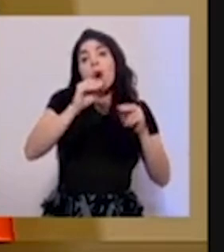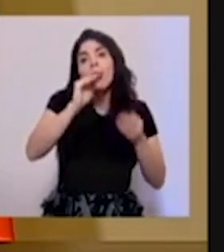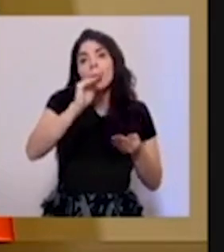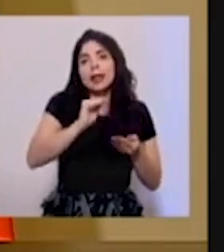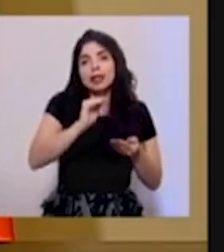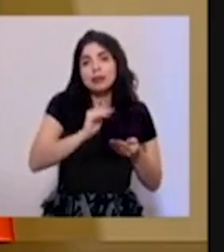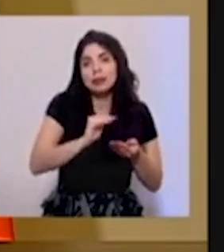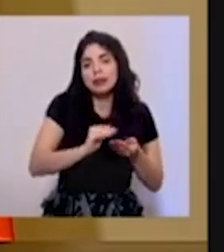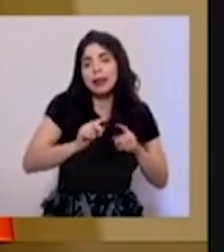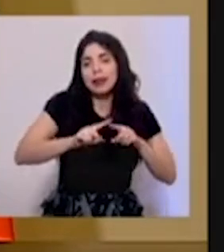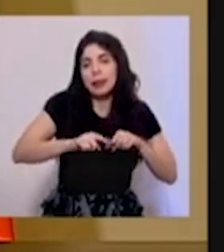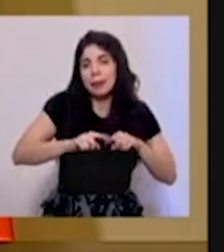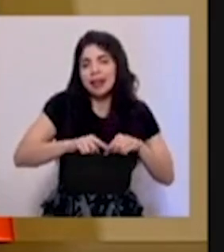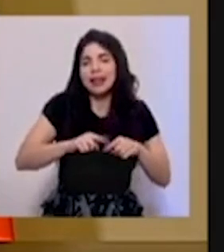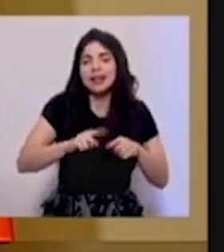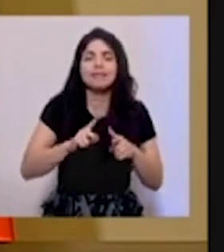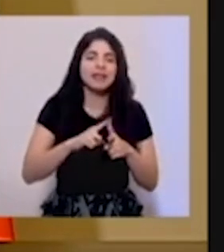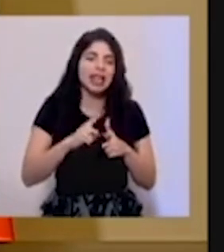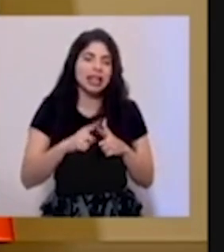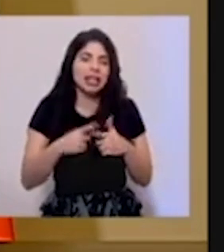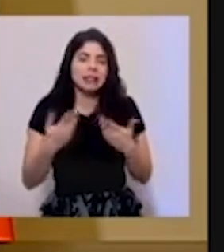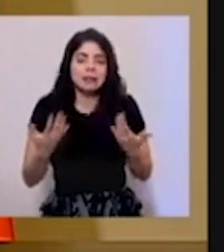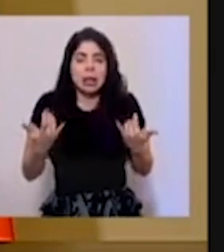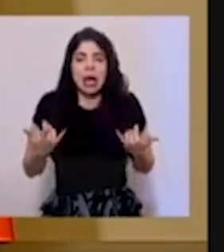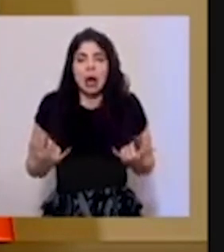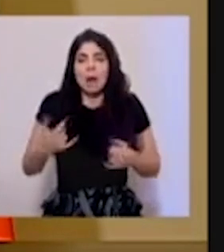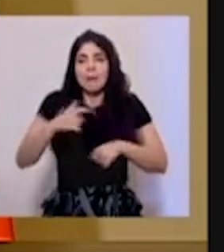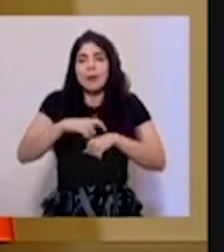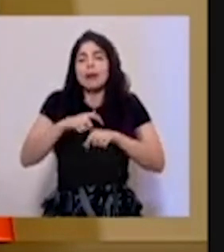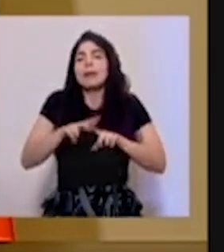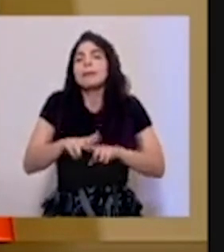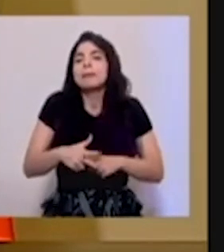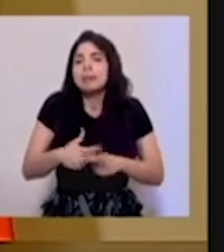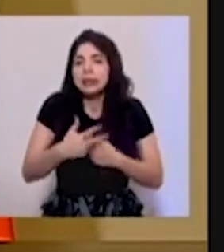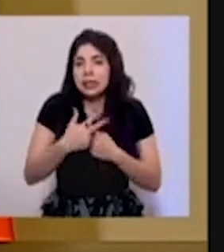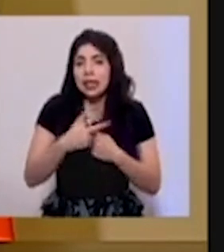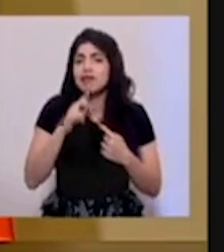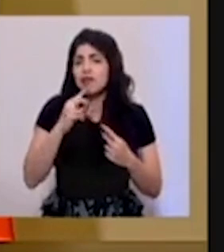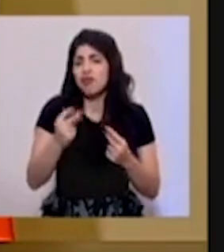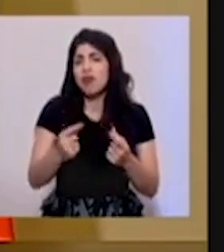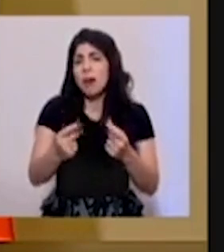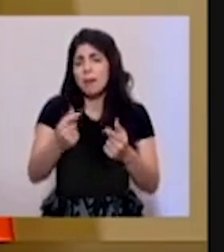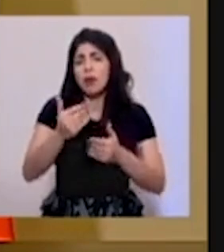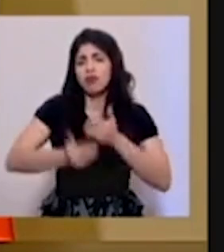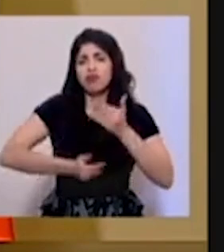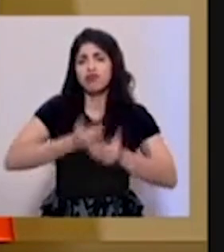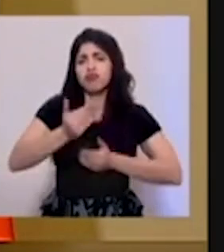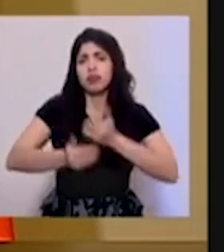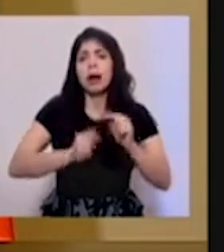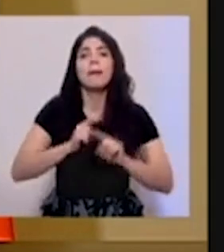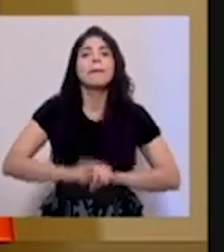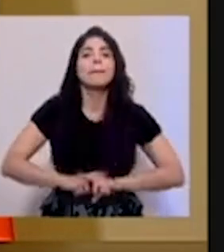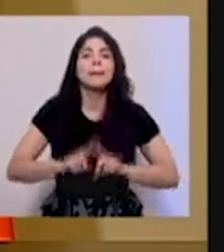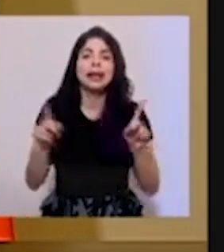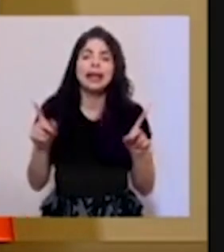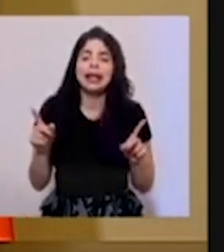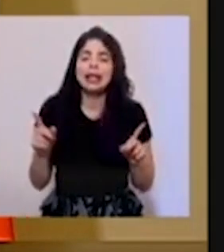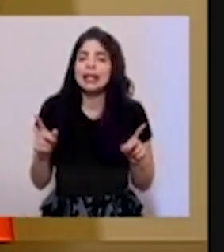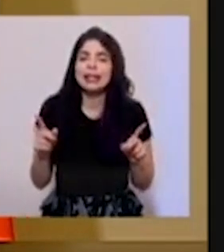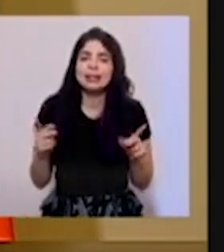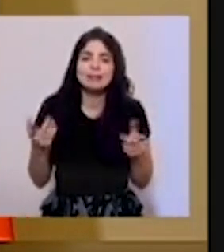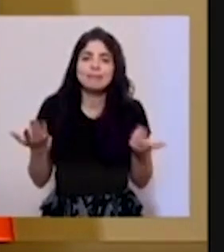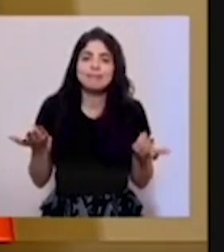dependiendo. Entonces, digamos que estamos en una etapa preliminar, se va rápido, pero no hay